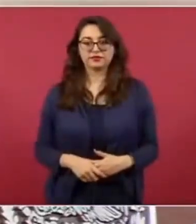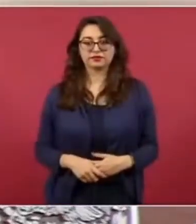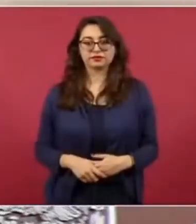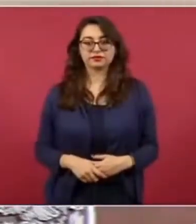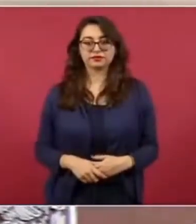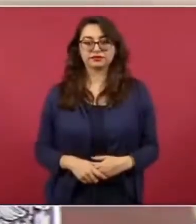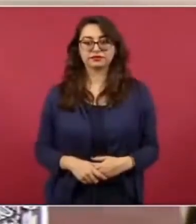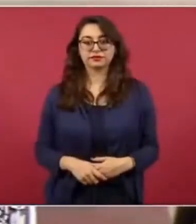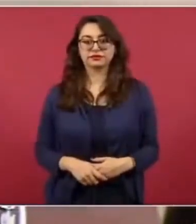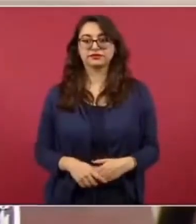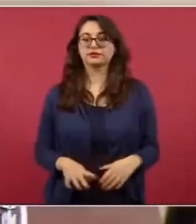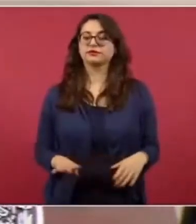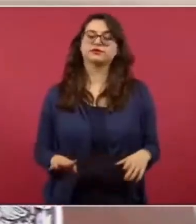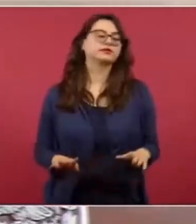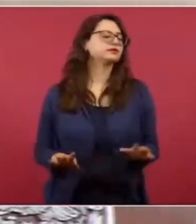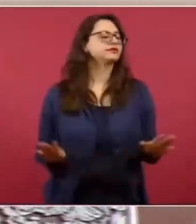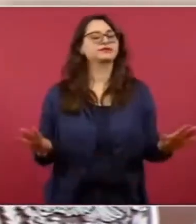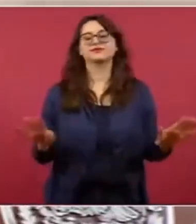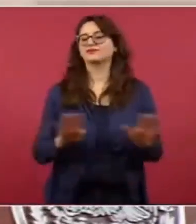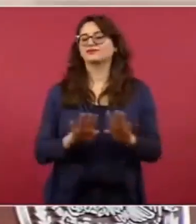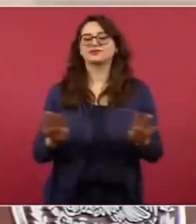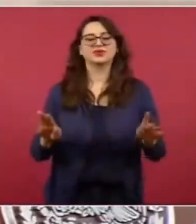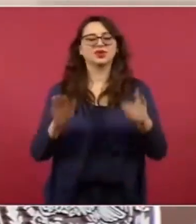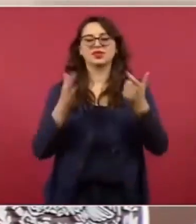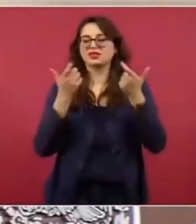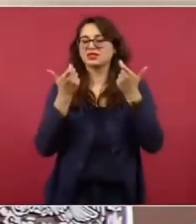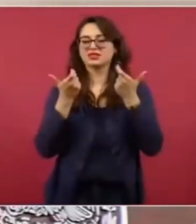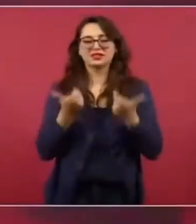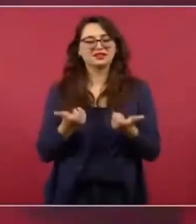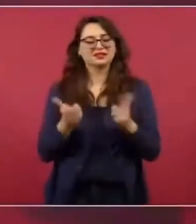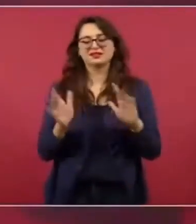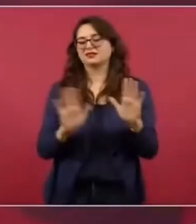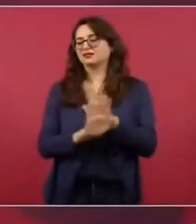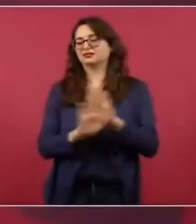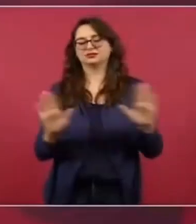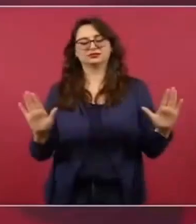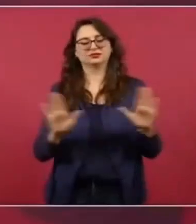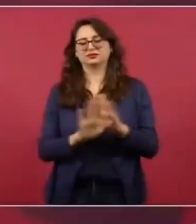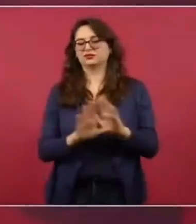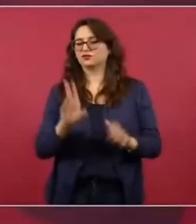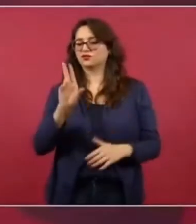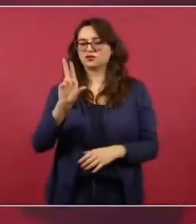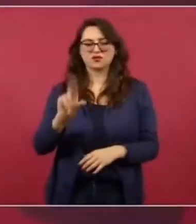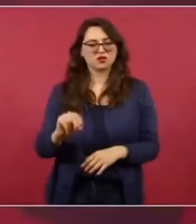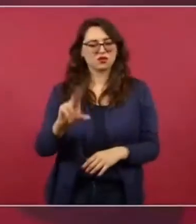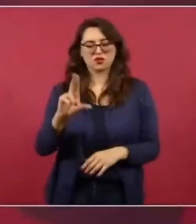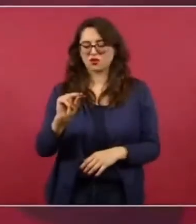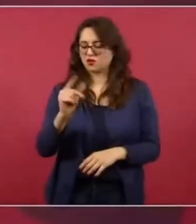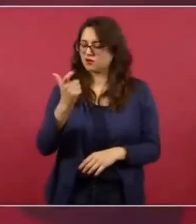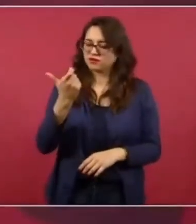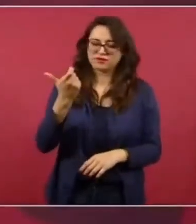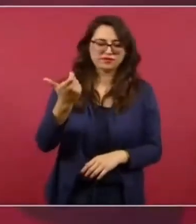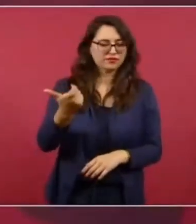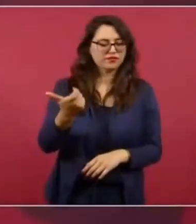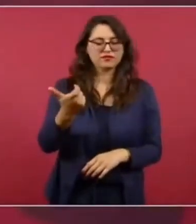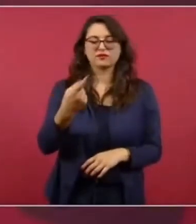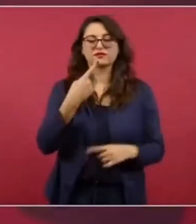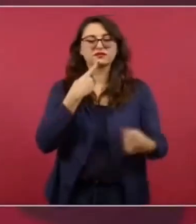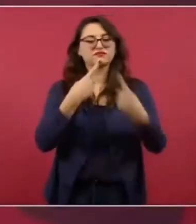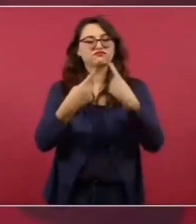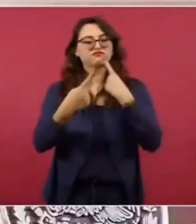dinero no. Lo que se está buscando es una,